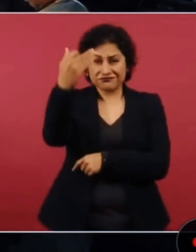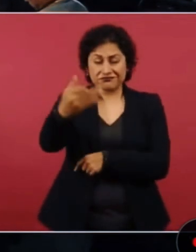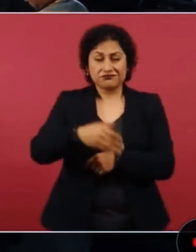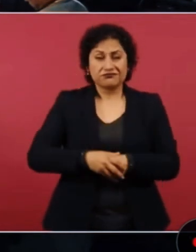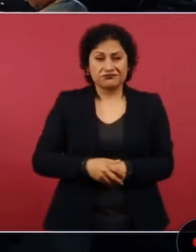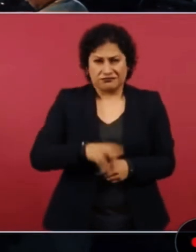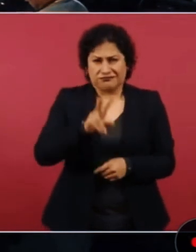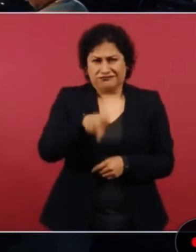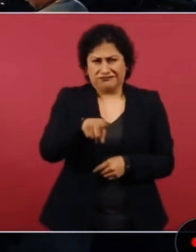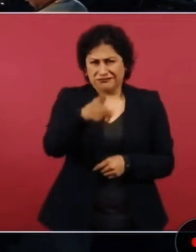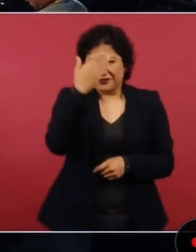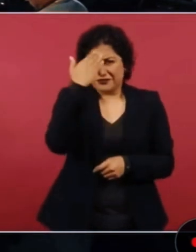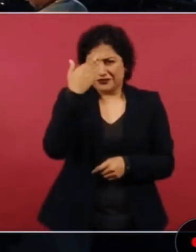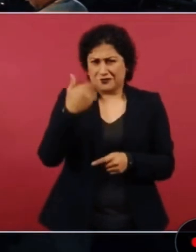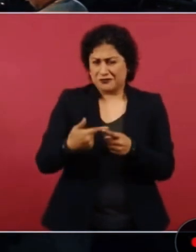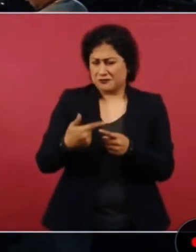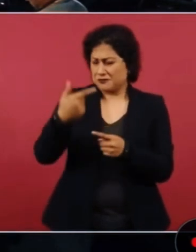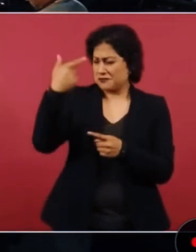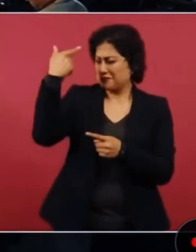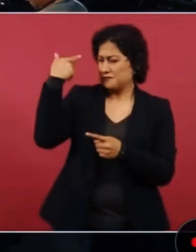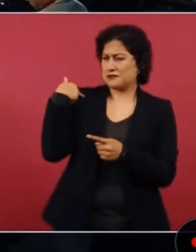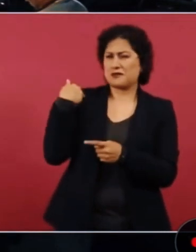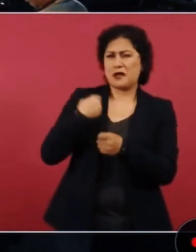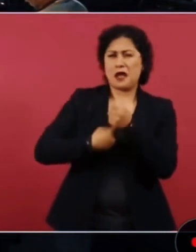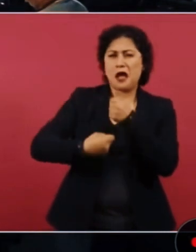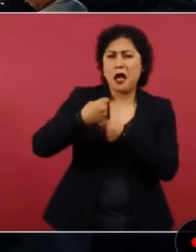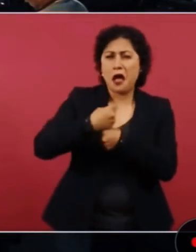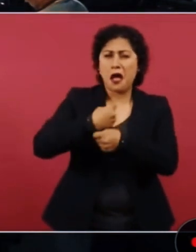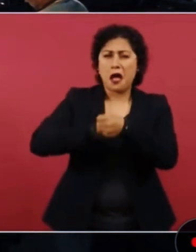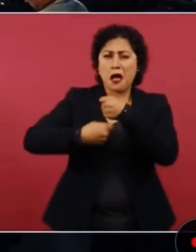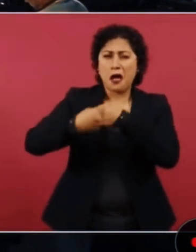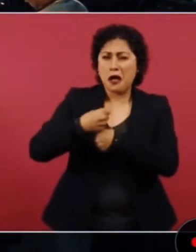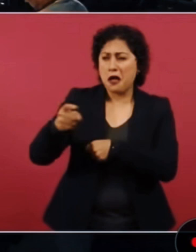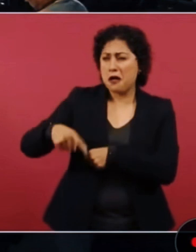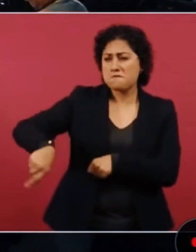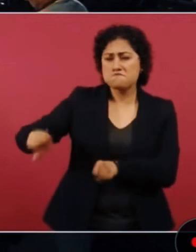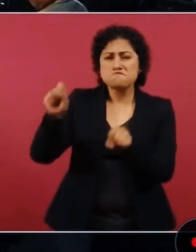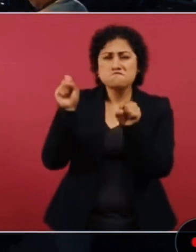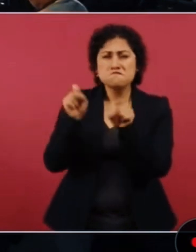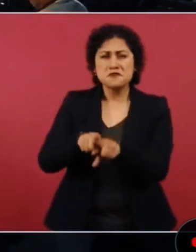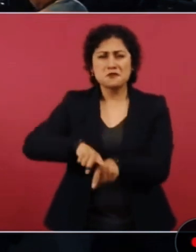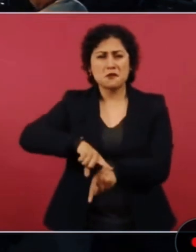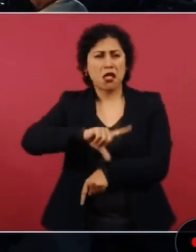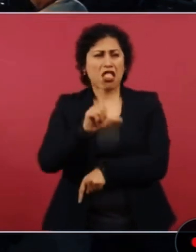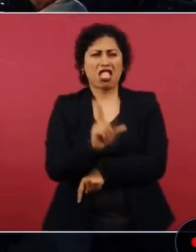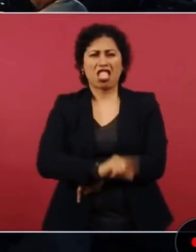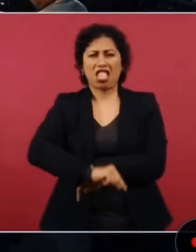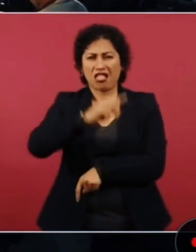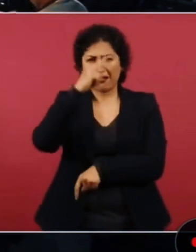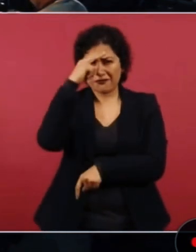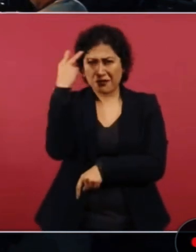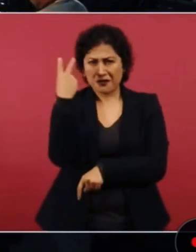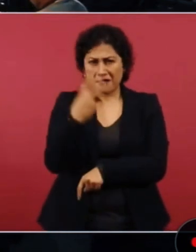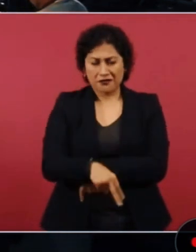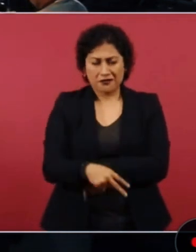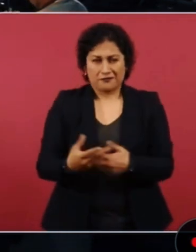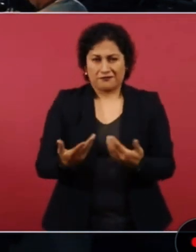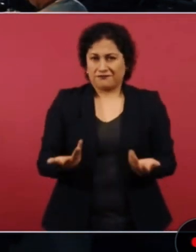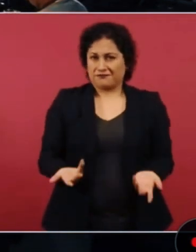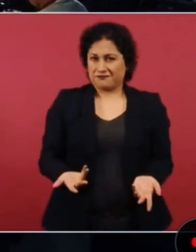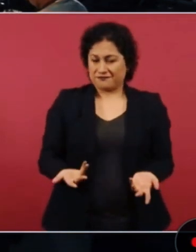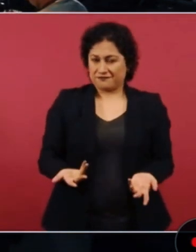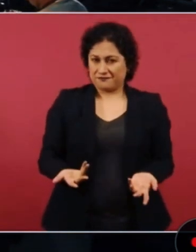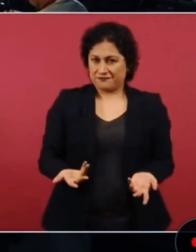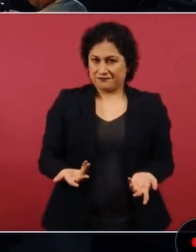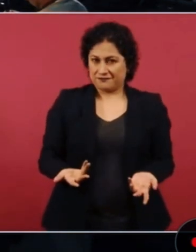siglos despreciando nuestro pasado